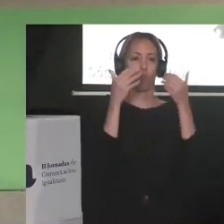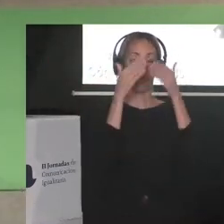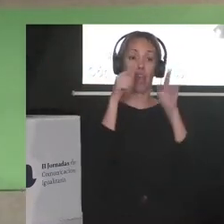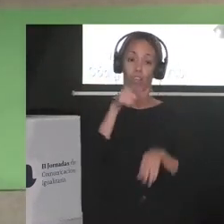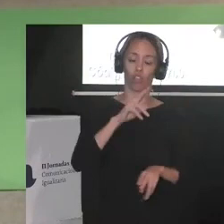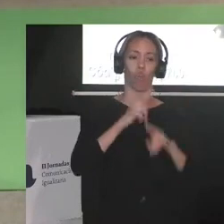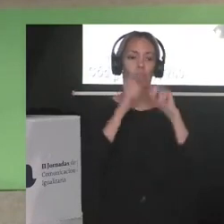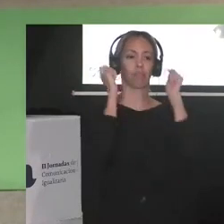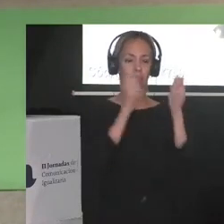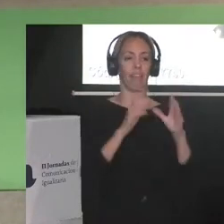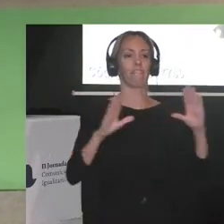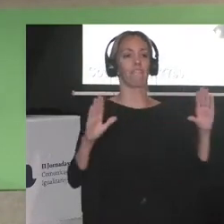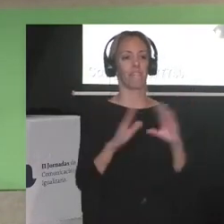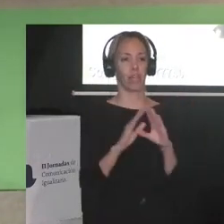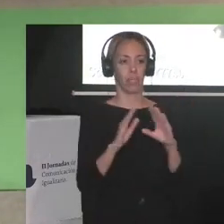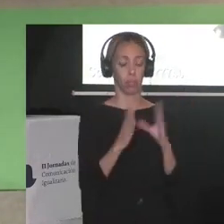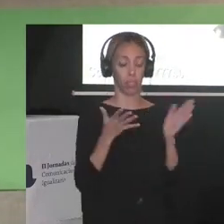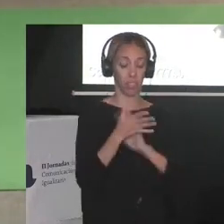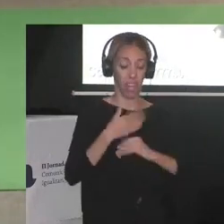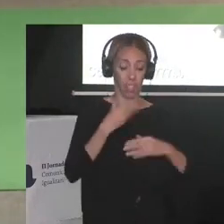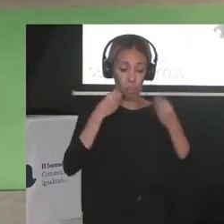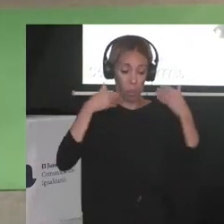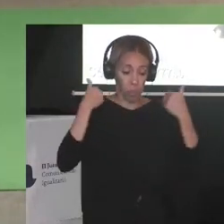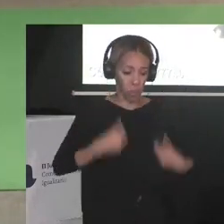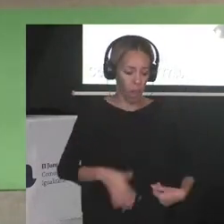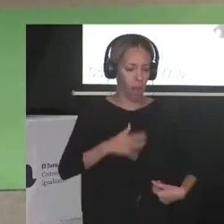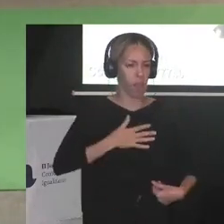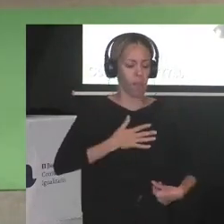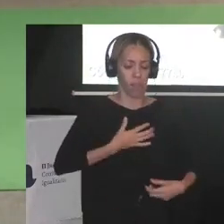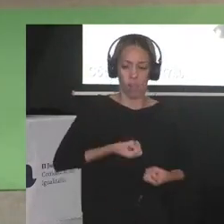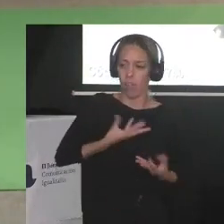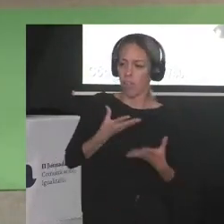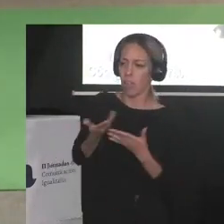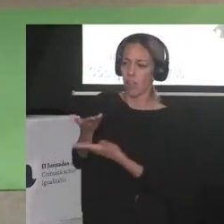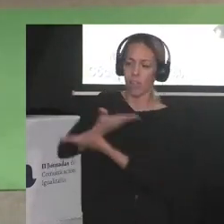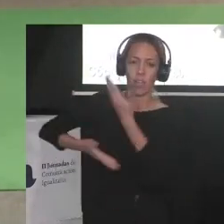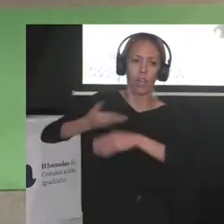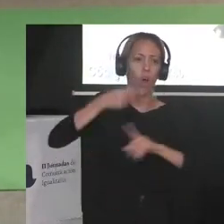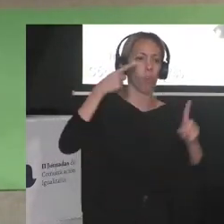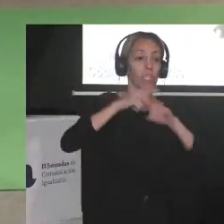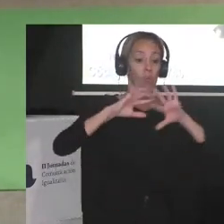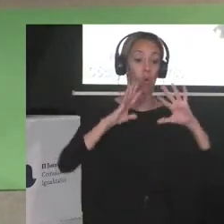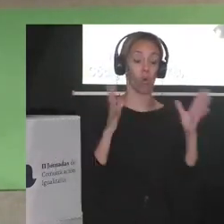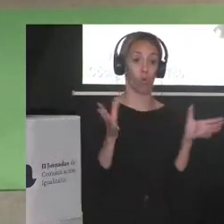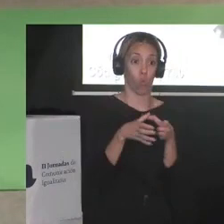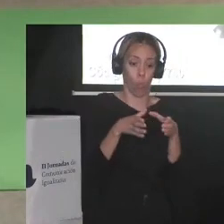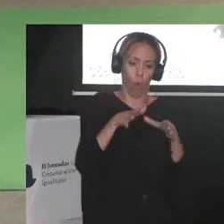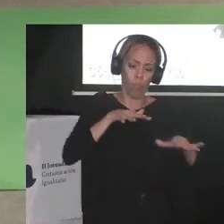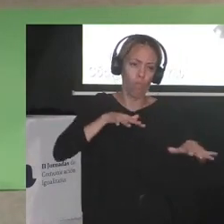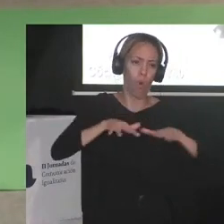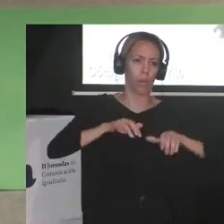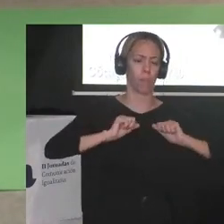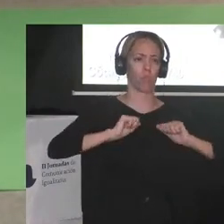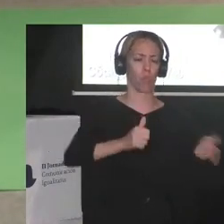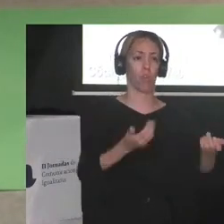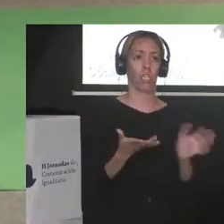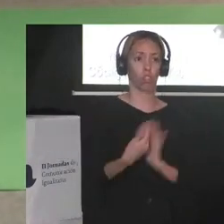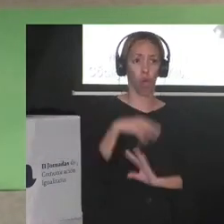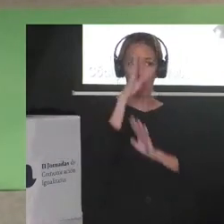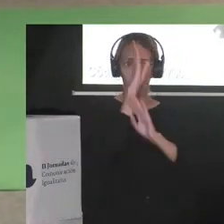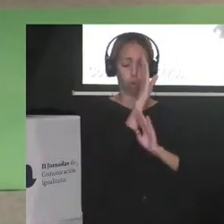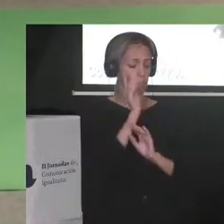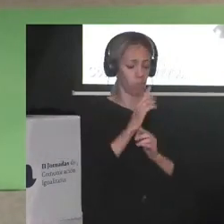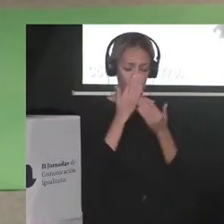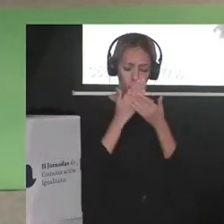La potencia de partir de nuestras historias personales para movilizar colectivamente. Yo no me escondo soy una periodista que